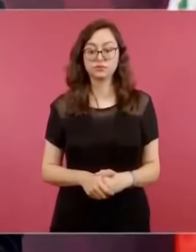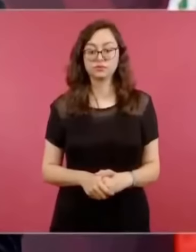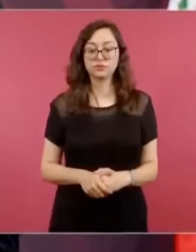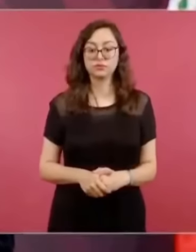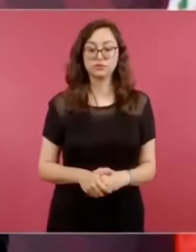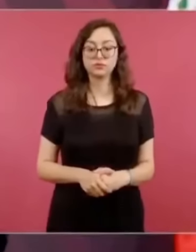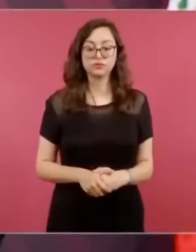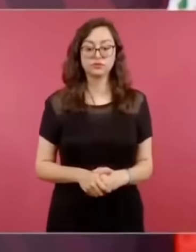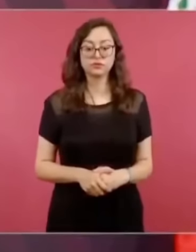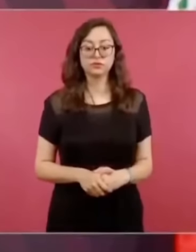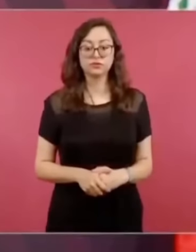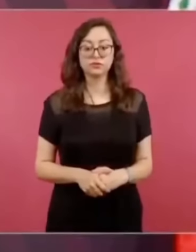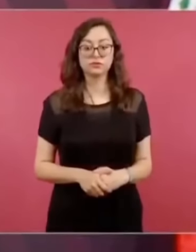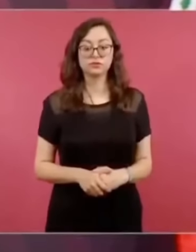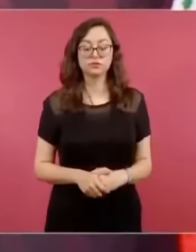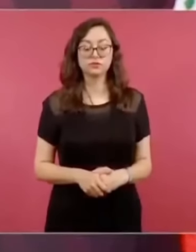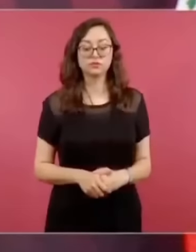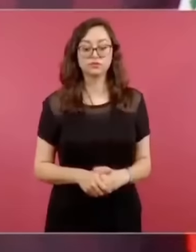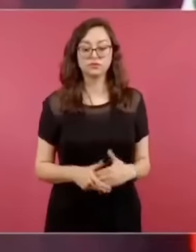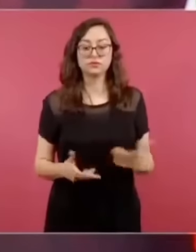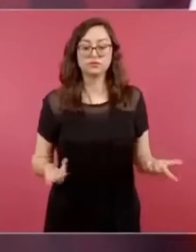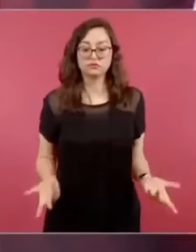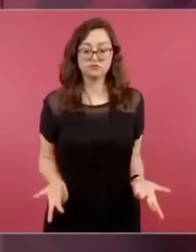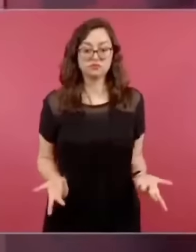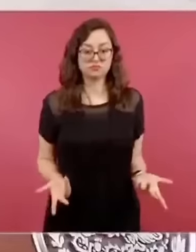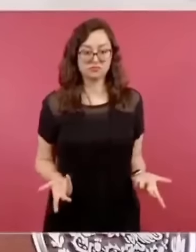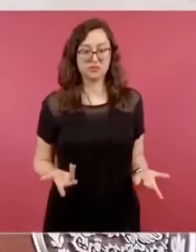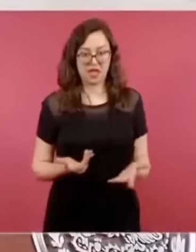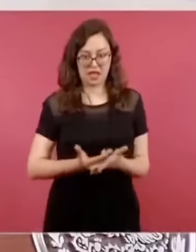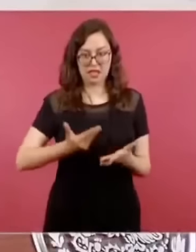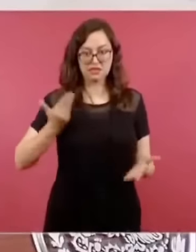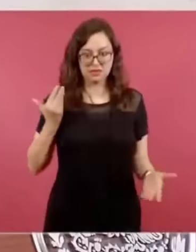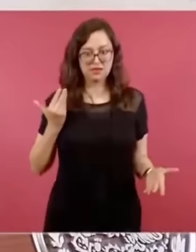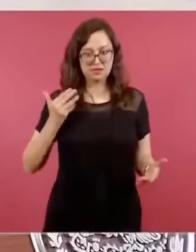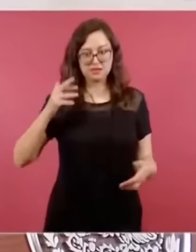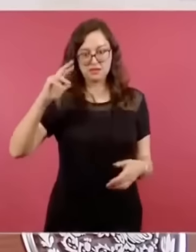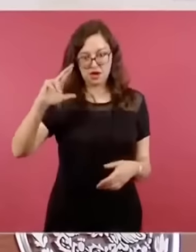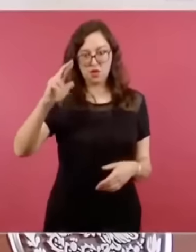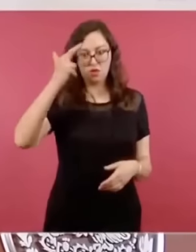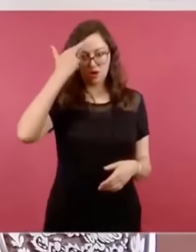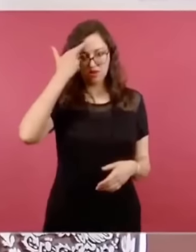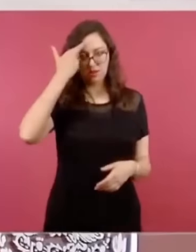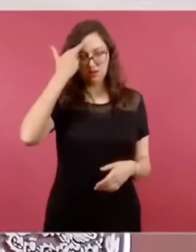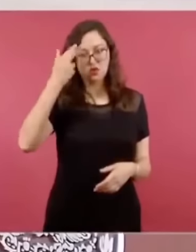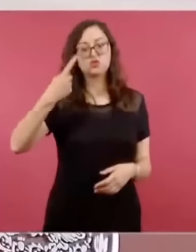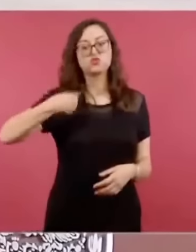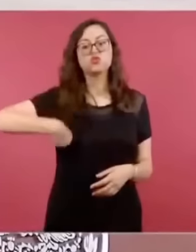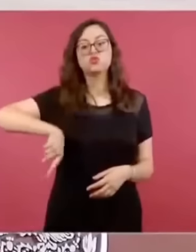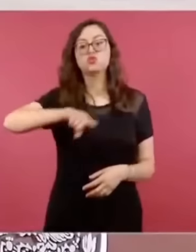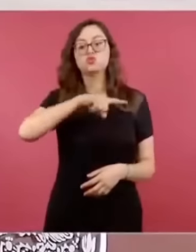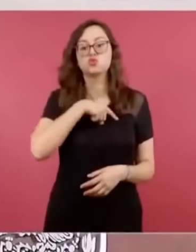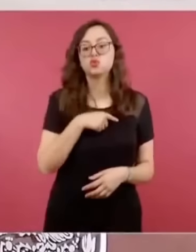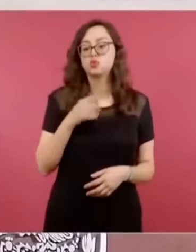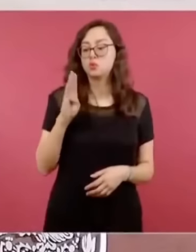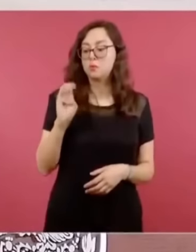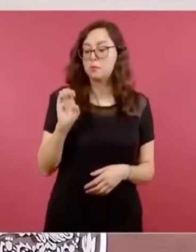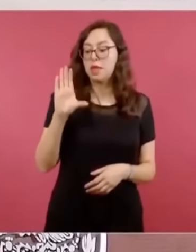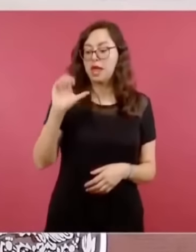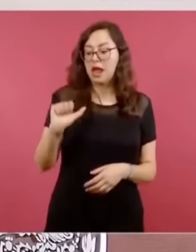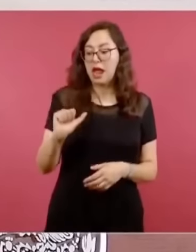las becas para que se capacitaran más médicos generales,